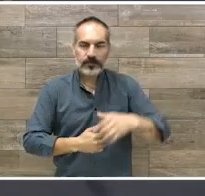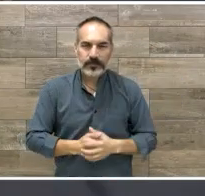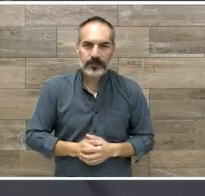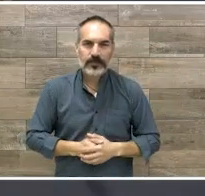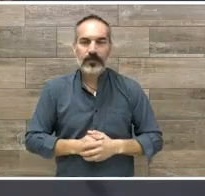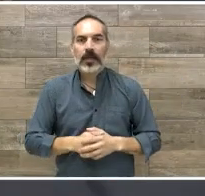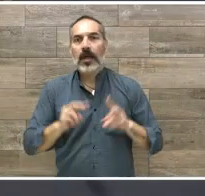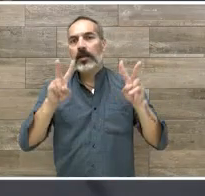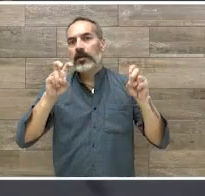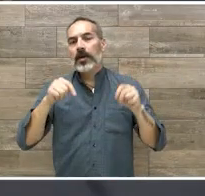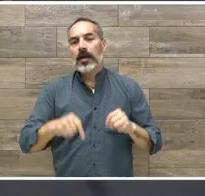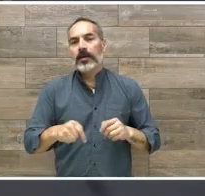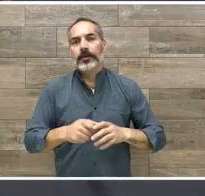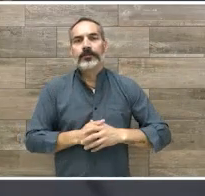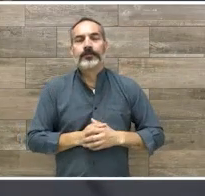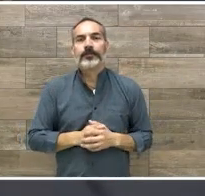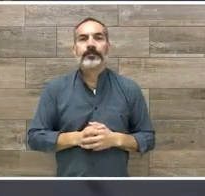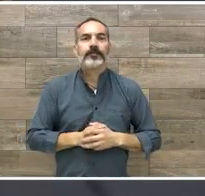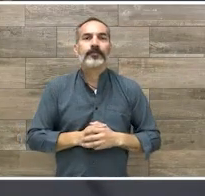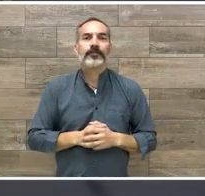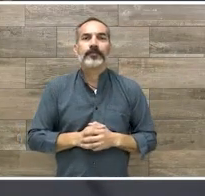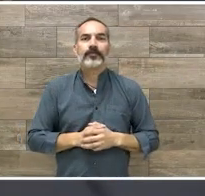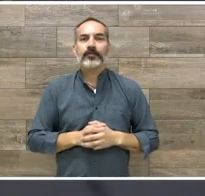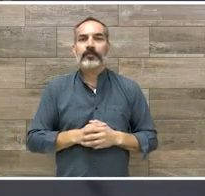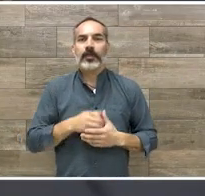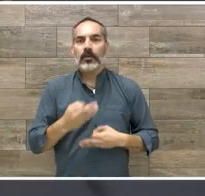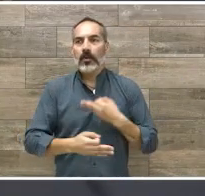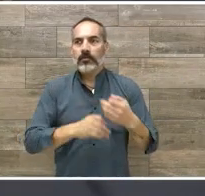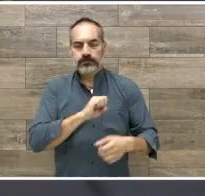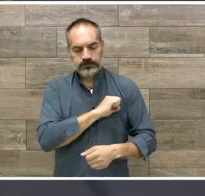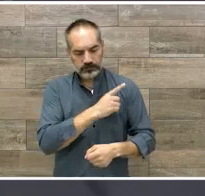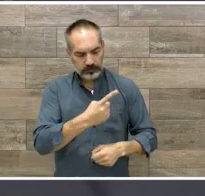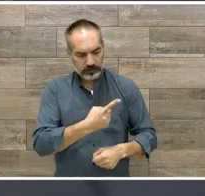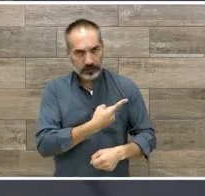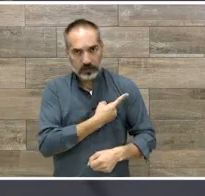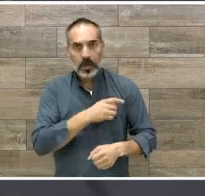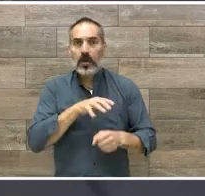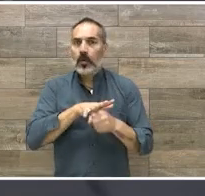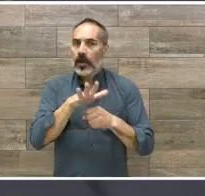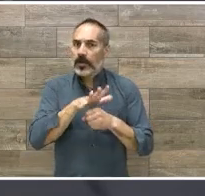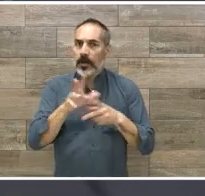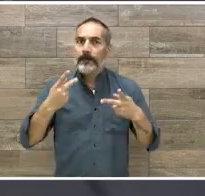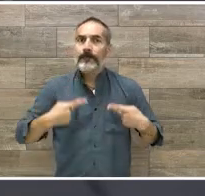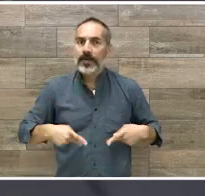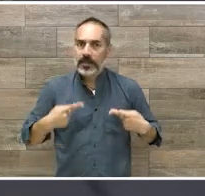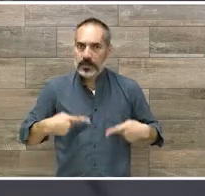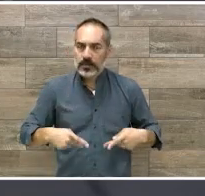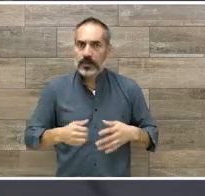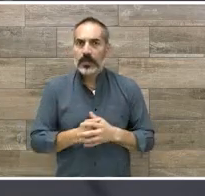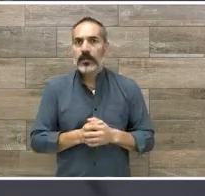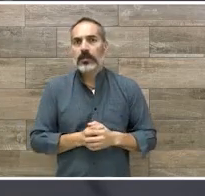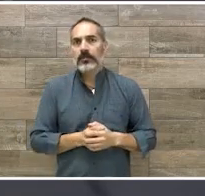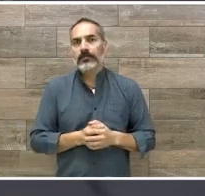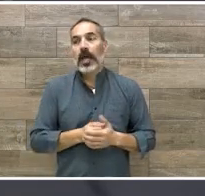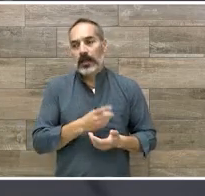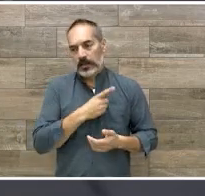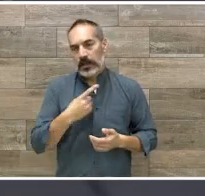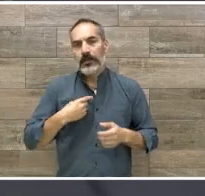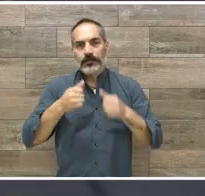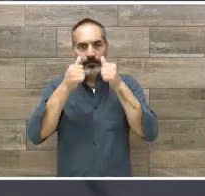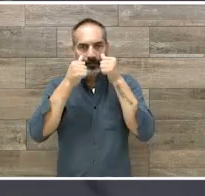El tema es que toda la salud de cualquier persona tiene que quedar a cargo de un especialista